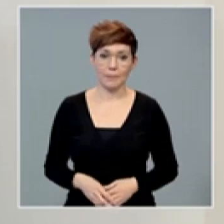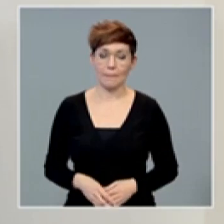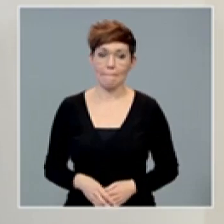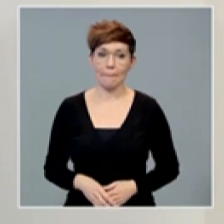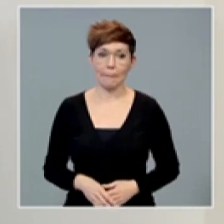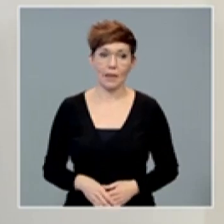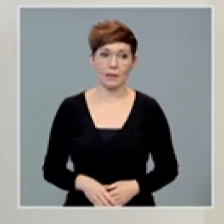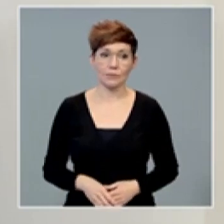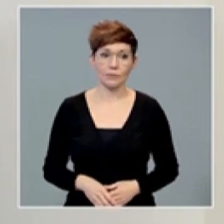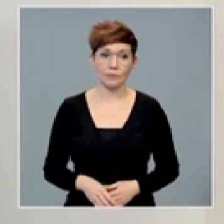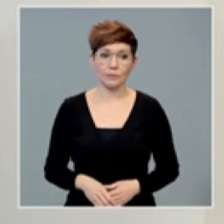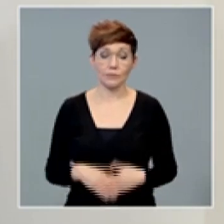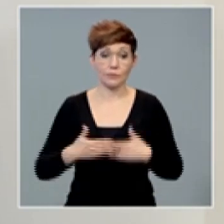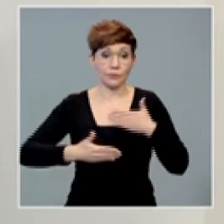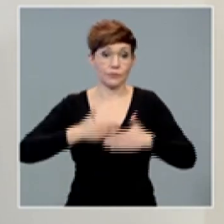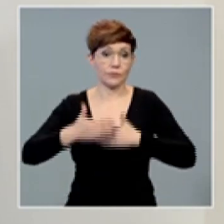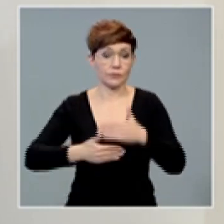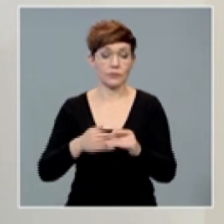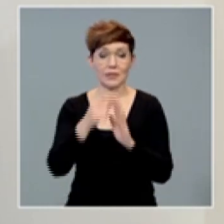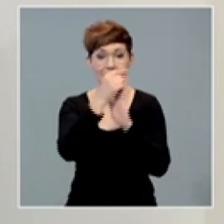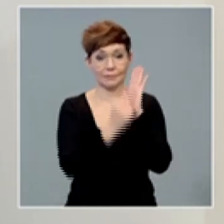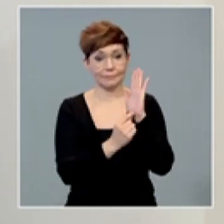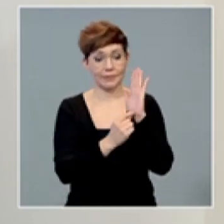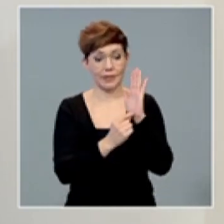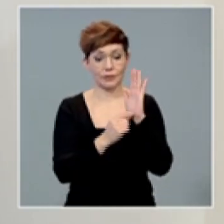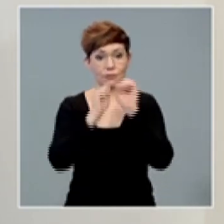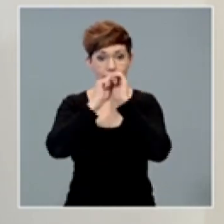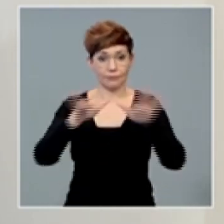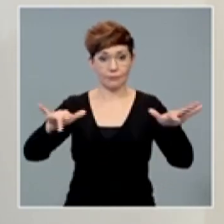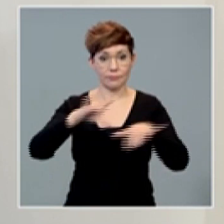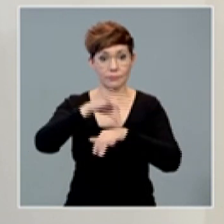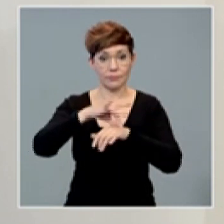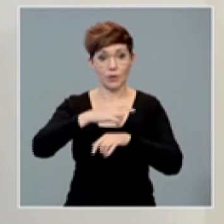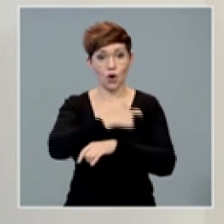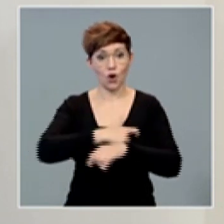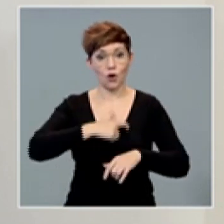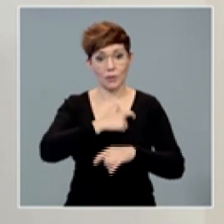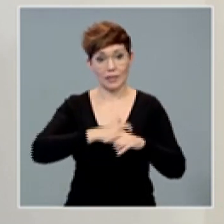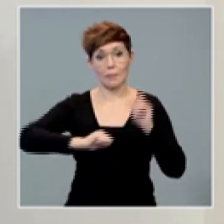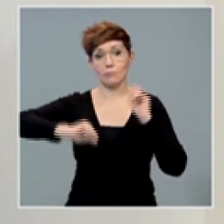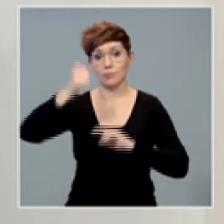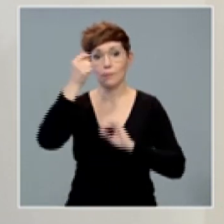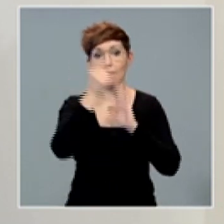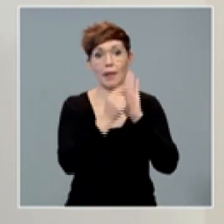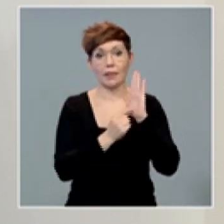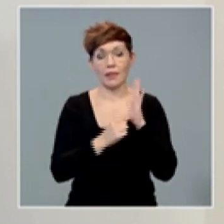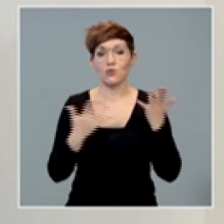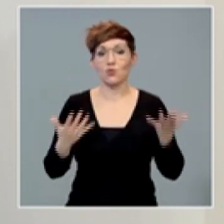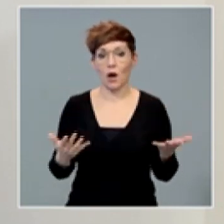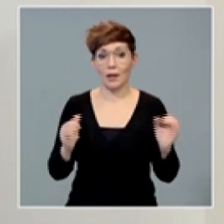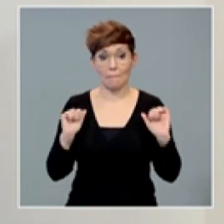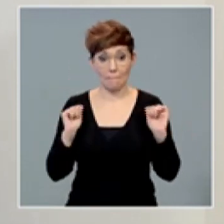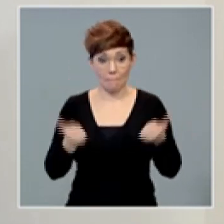Teniendo en cuenta la evolución de los datos epidemiológicos, el Comité COVID ha acordado las siguientes medidas que entrarán vigentes